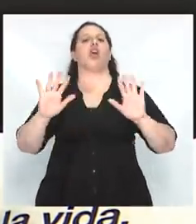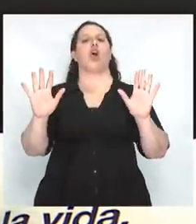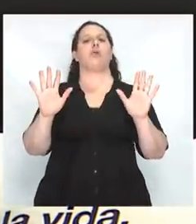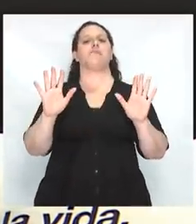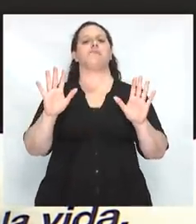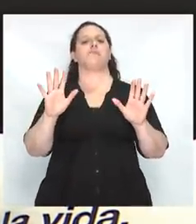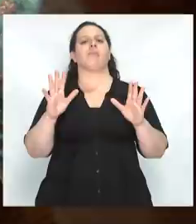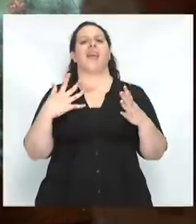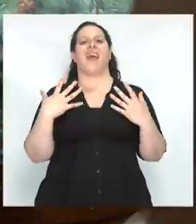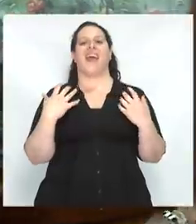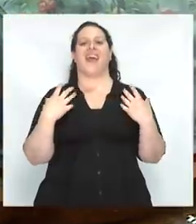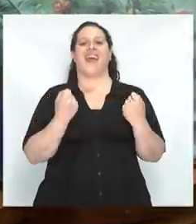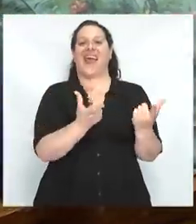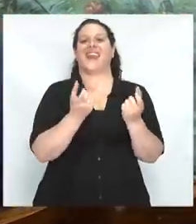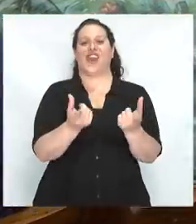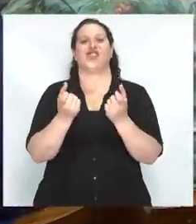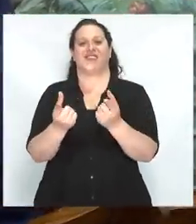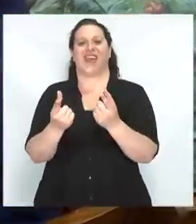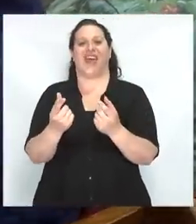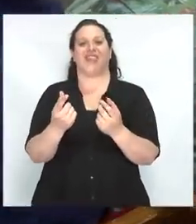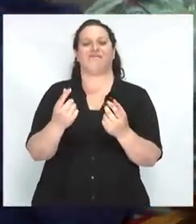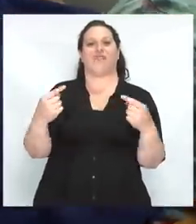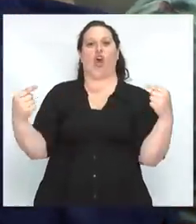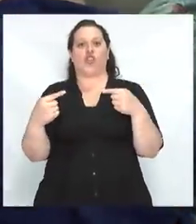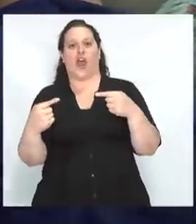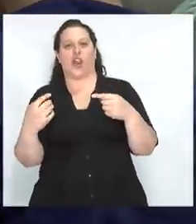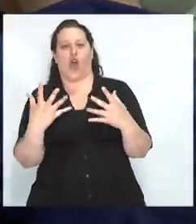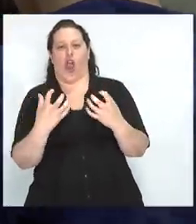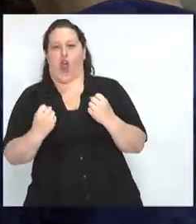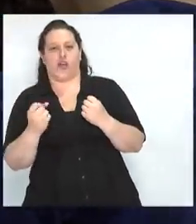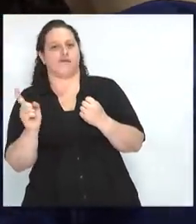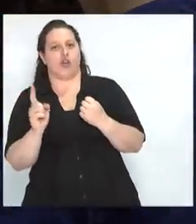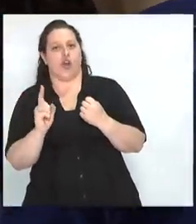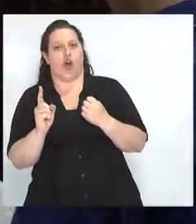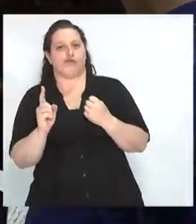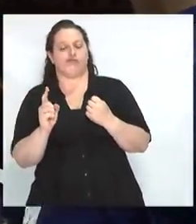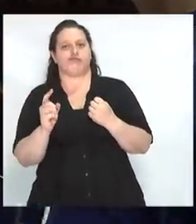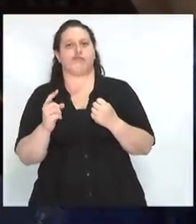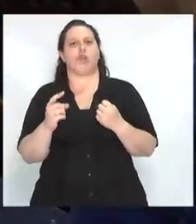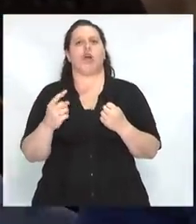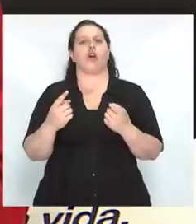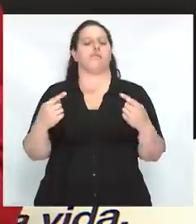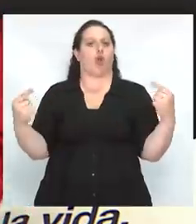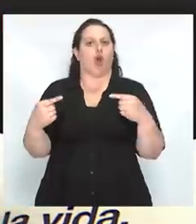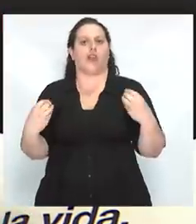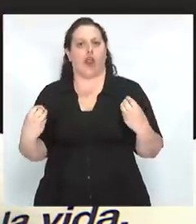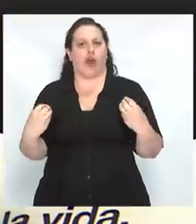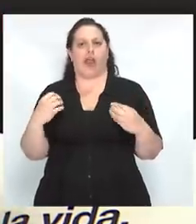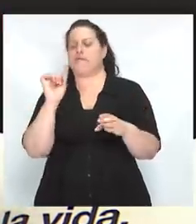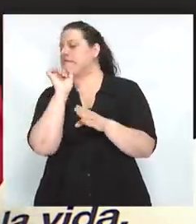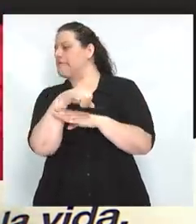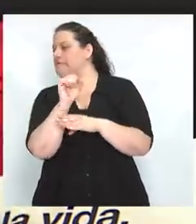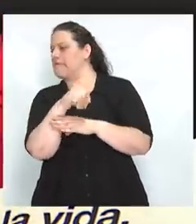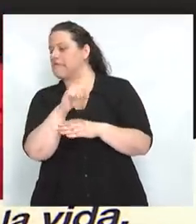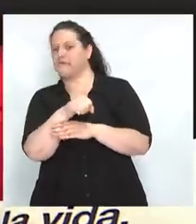lo contrario de la generosidad es la indiferencia. Y ficaos que aquí lo que está reconociendo es que los seres